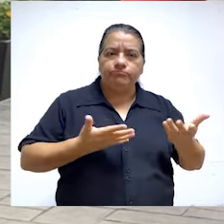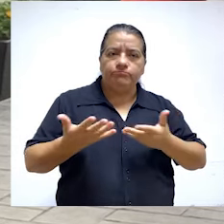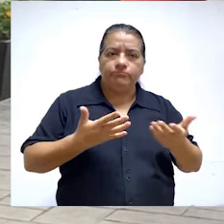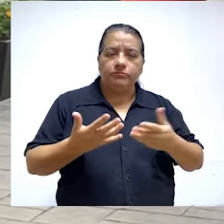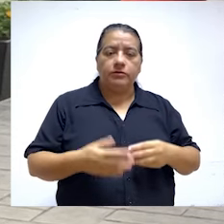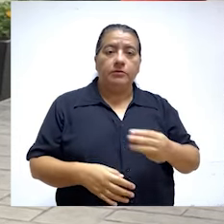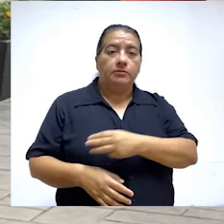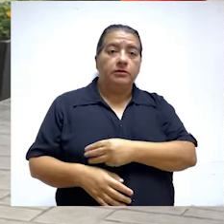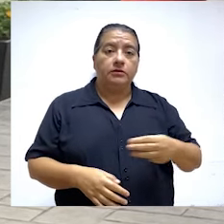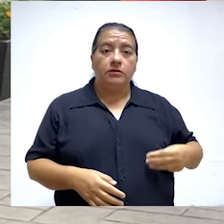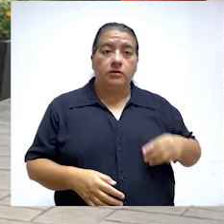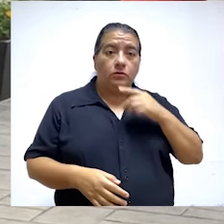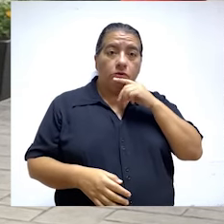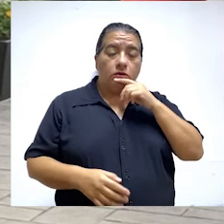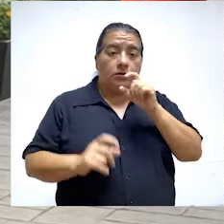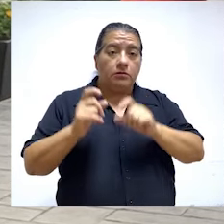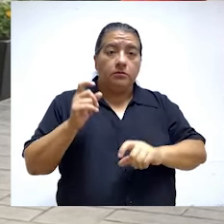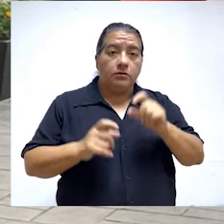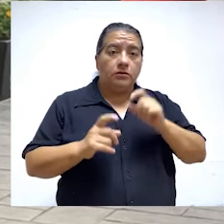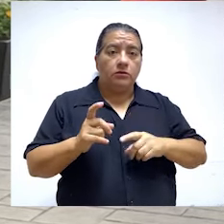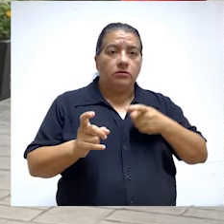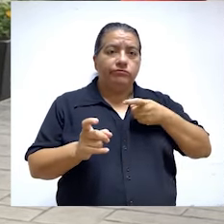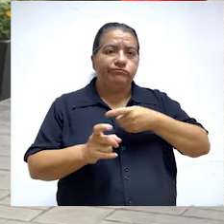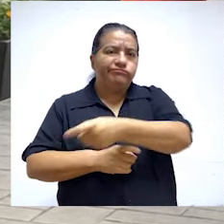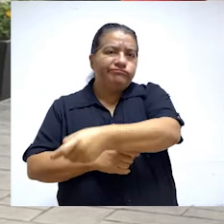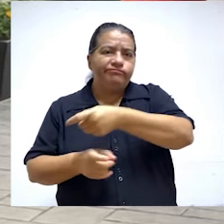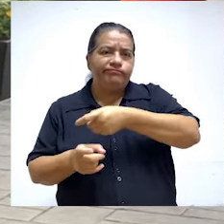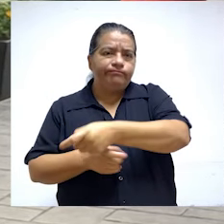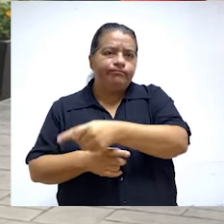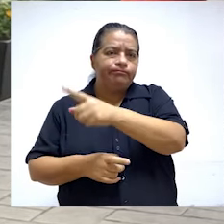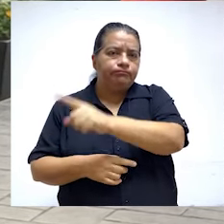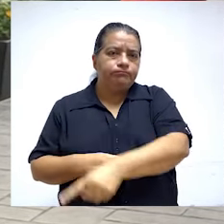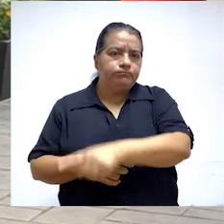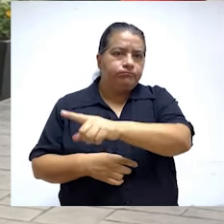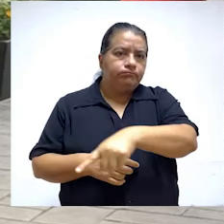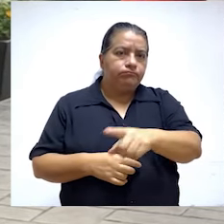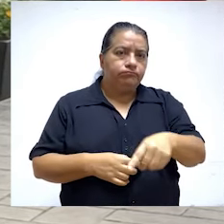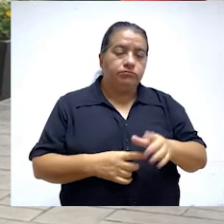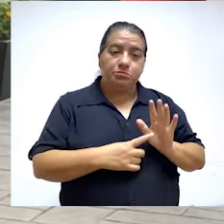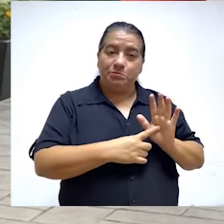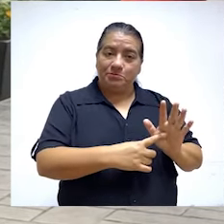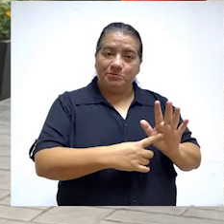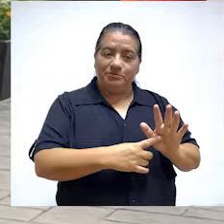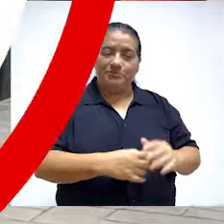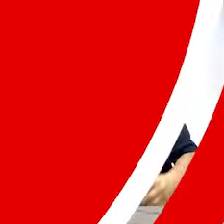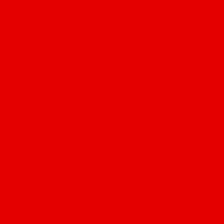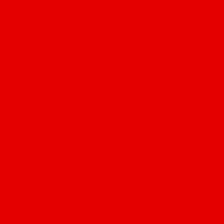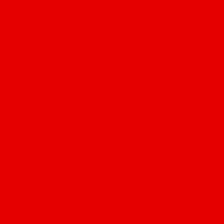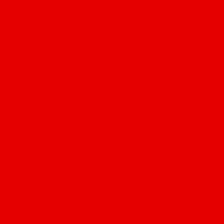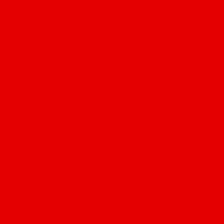atención que brinda el Ministerio de la Mujer a personas víctimas de la violencia. Adelante con el programa.